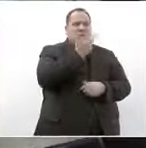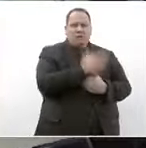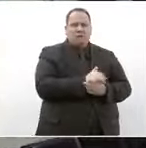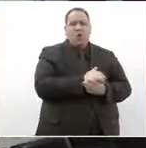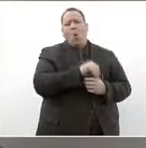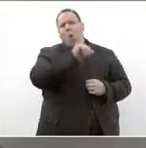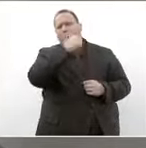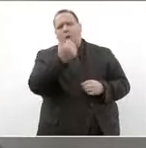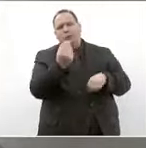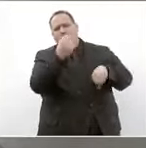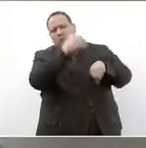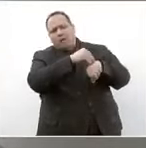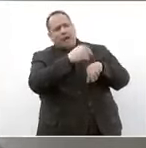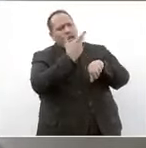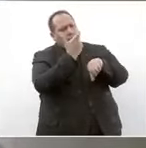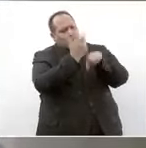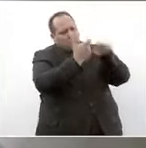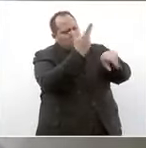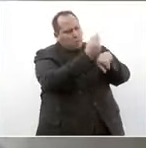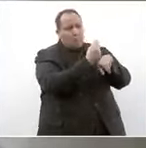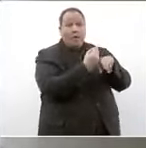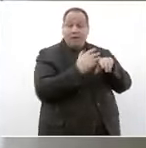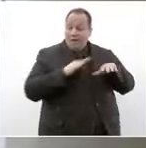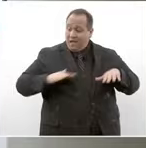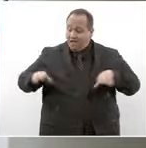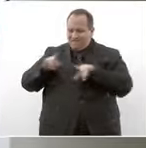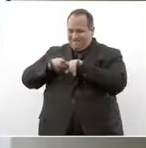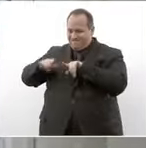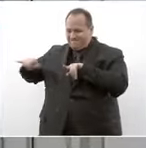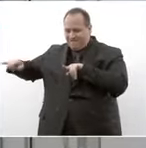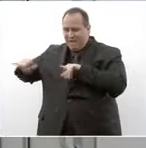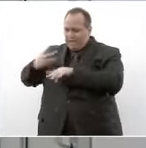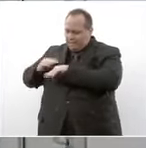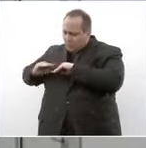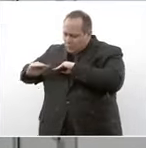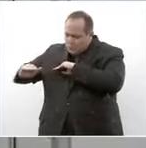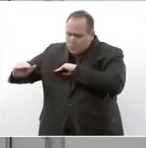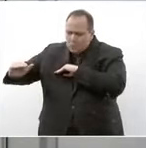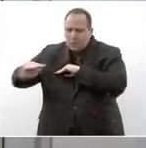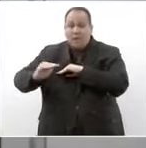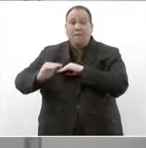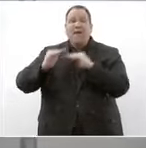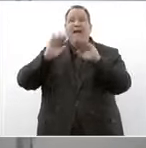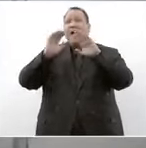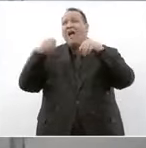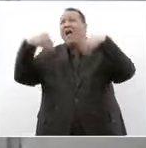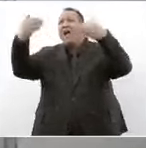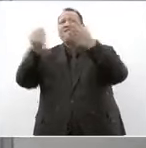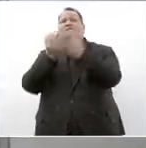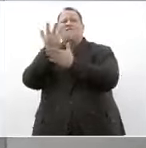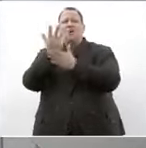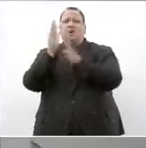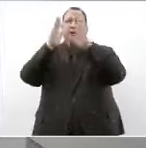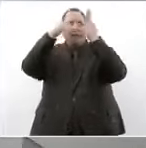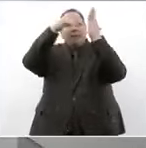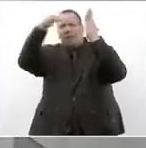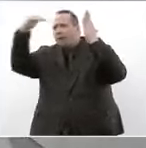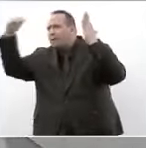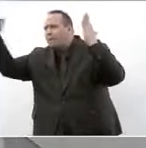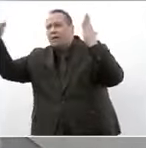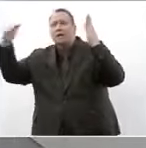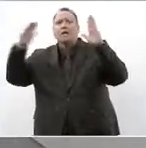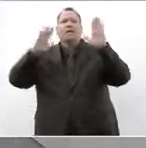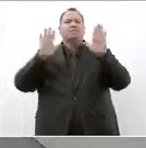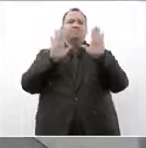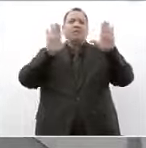entre otras obras complementarias se repavimentó el estacionamiento se renovó la pintura exterior del inmueble se